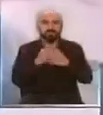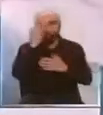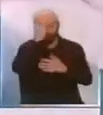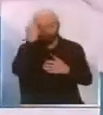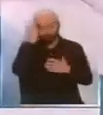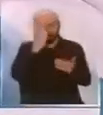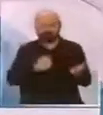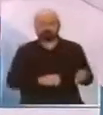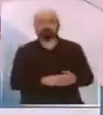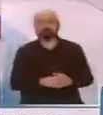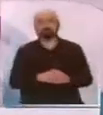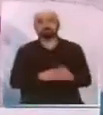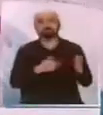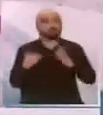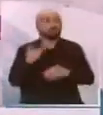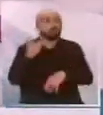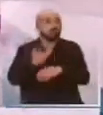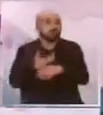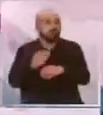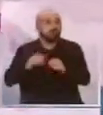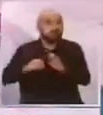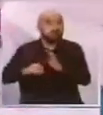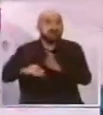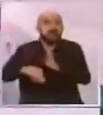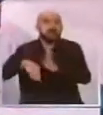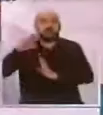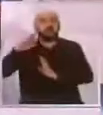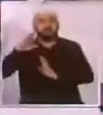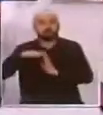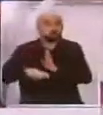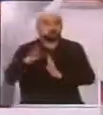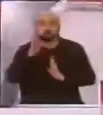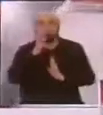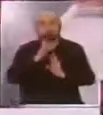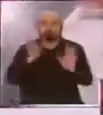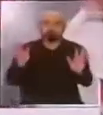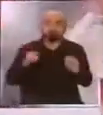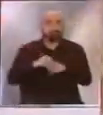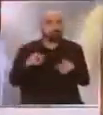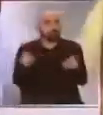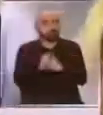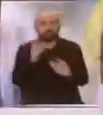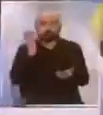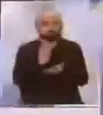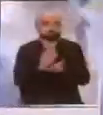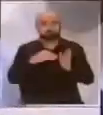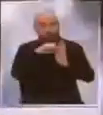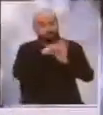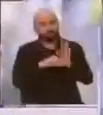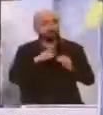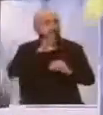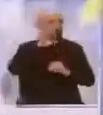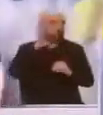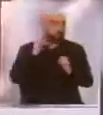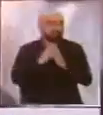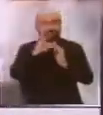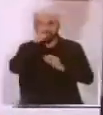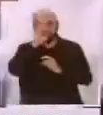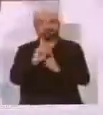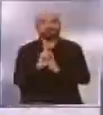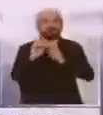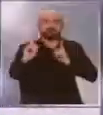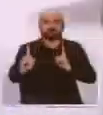Con o sin aumento en los desplazamientos, extremar las medidas de higiene, respetar la distancia física y